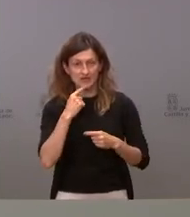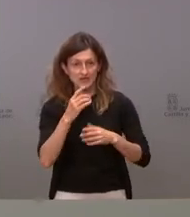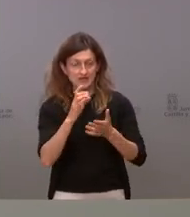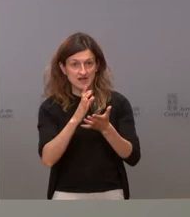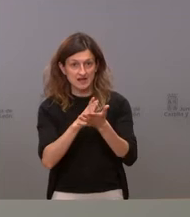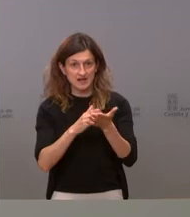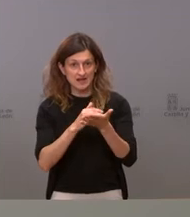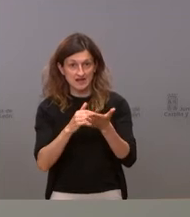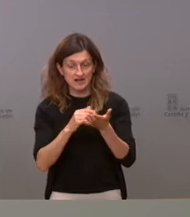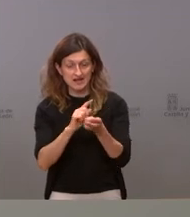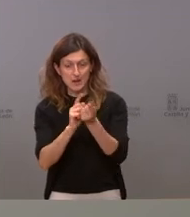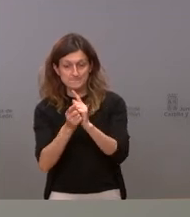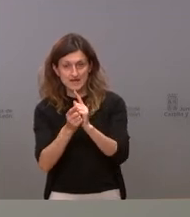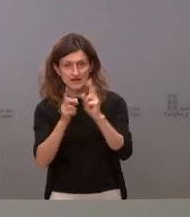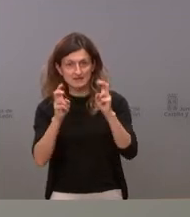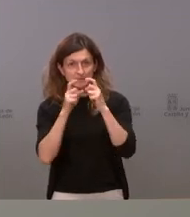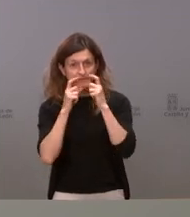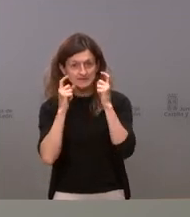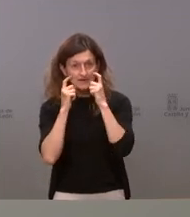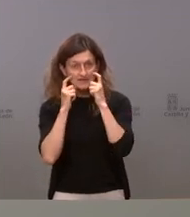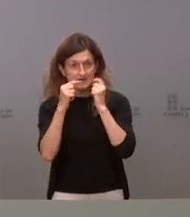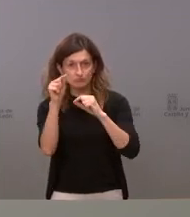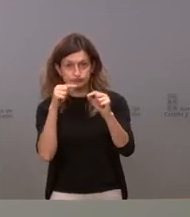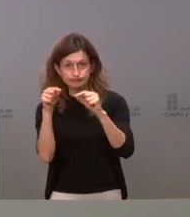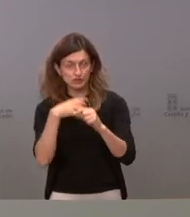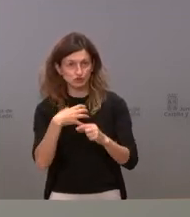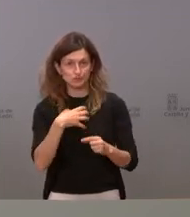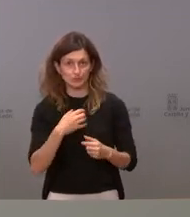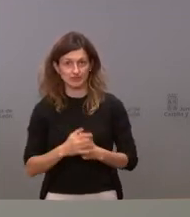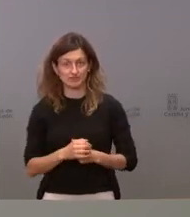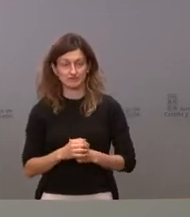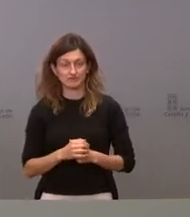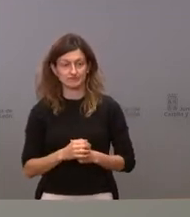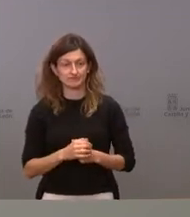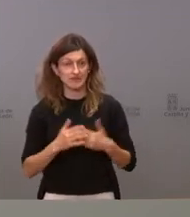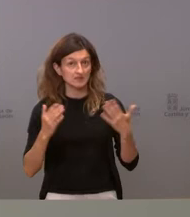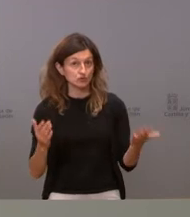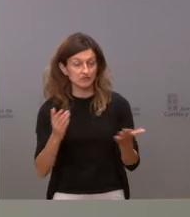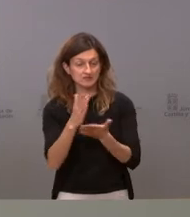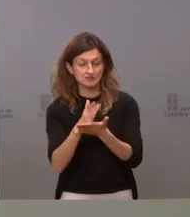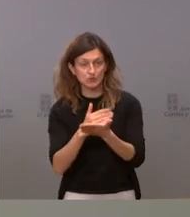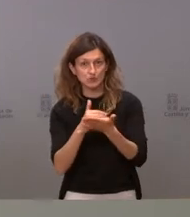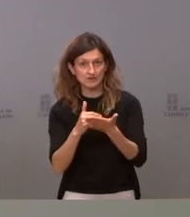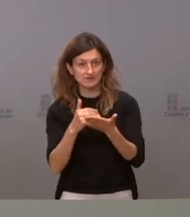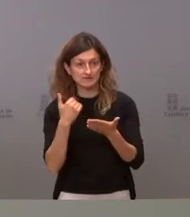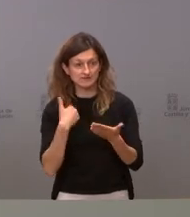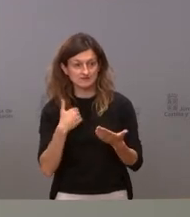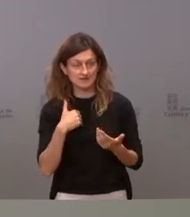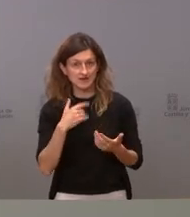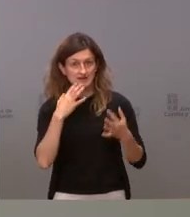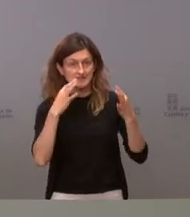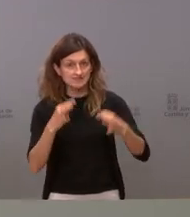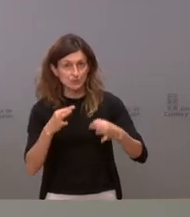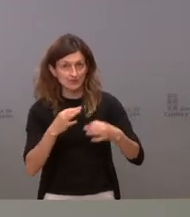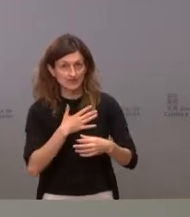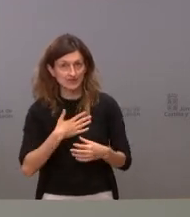comunidades autónomas el tema de la mascarilla entonces bueno pues hay comunidades que estamos ya en franjas de más seguridad pero